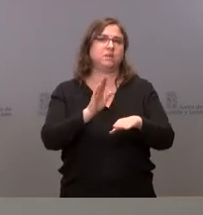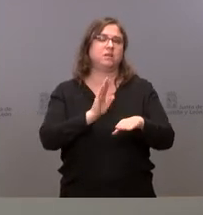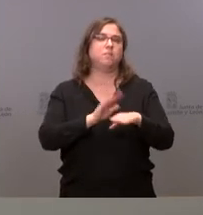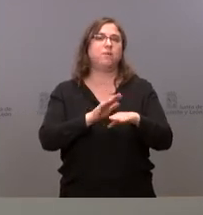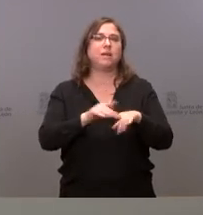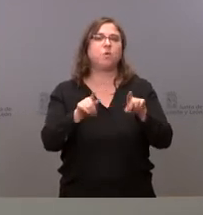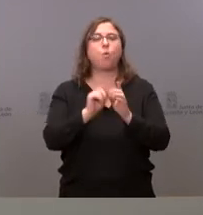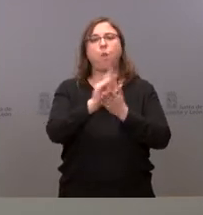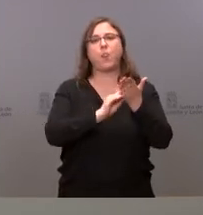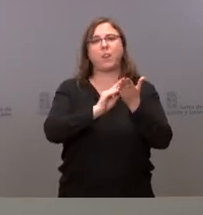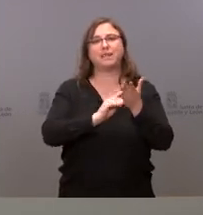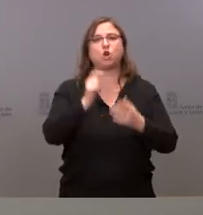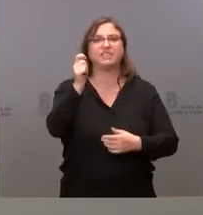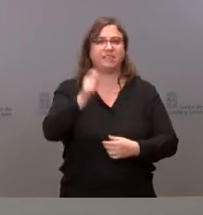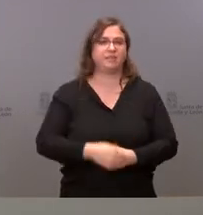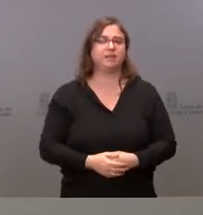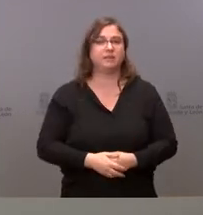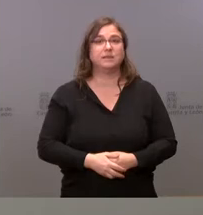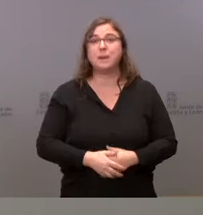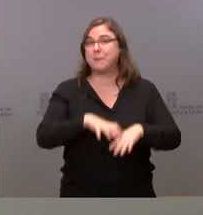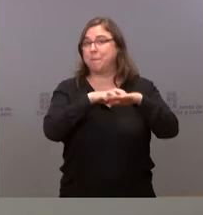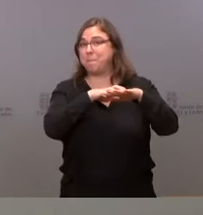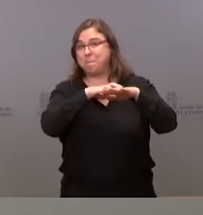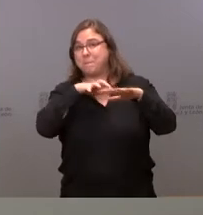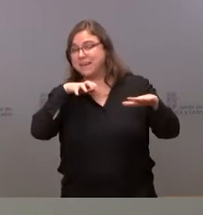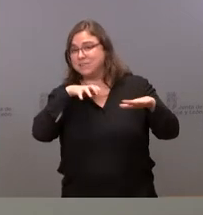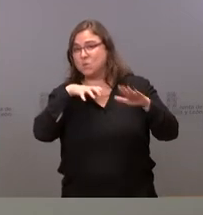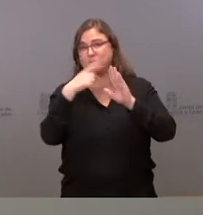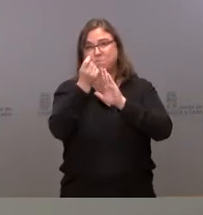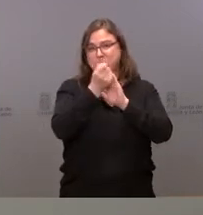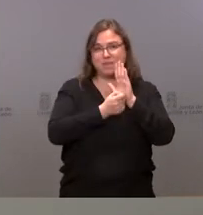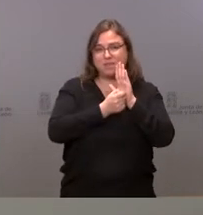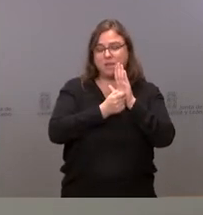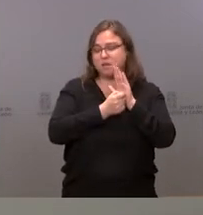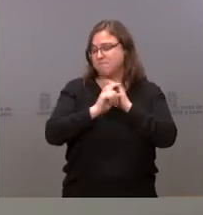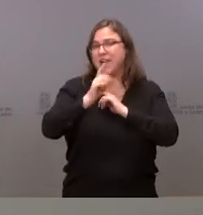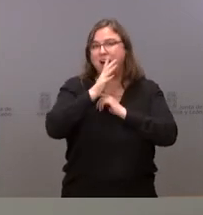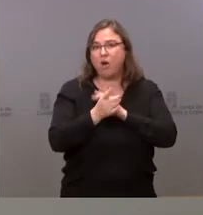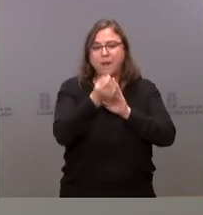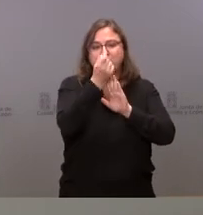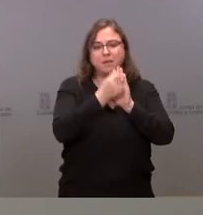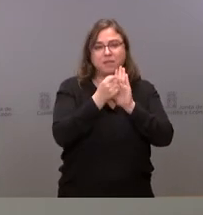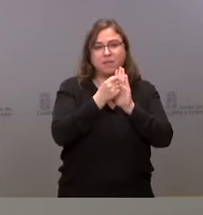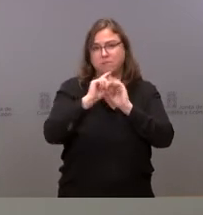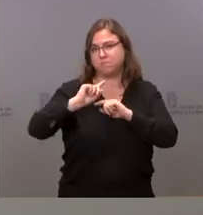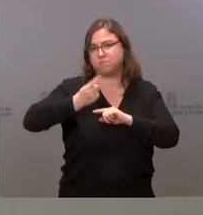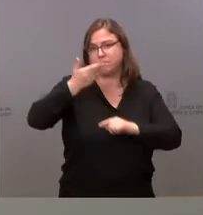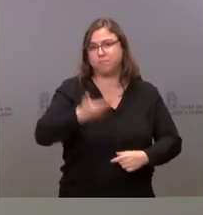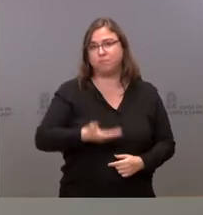demostrando con los datos de los centros residenciales por ahora la mayor medida que hay en las residencias es que